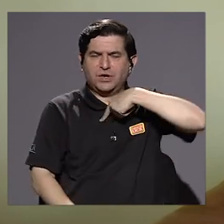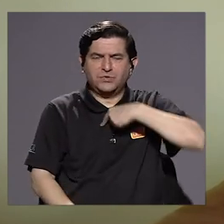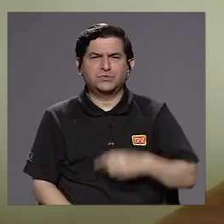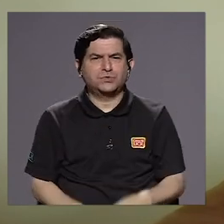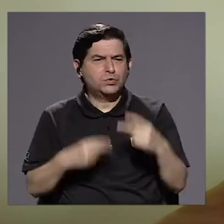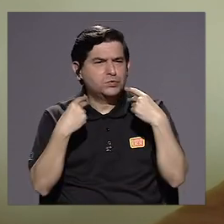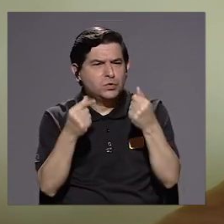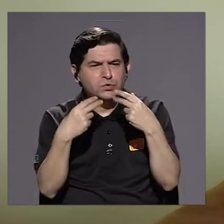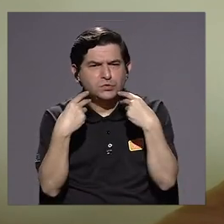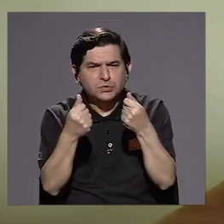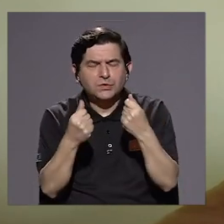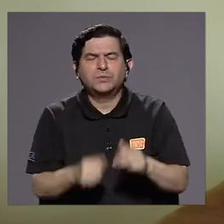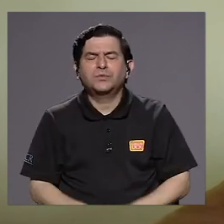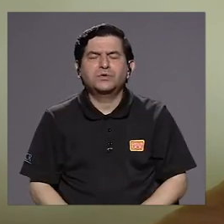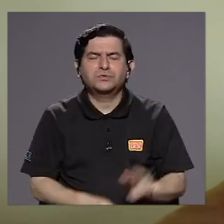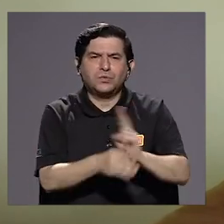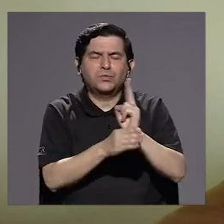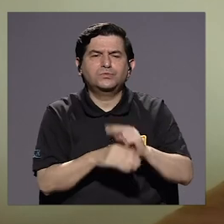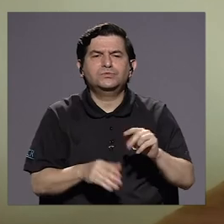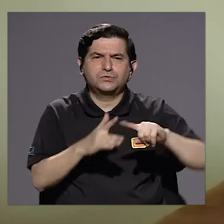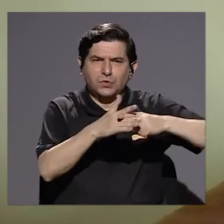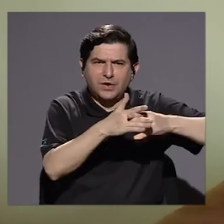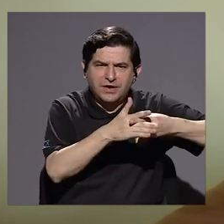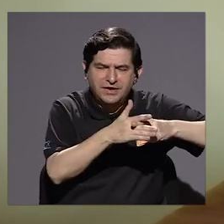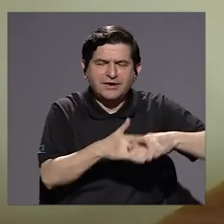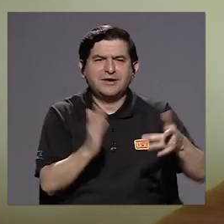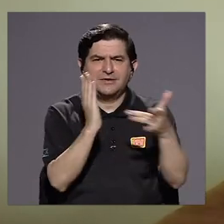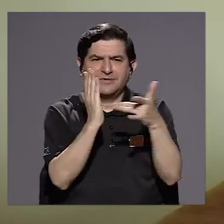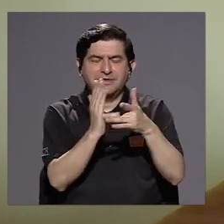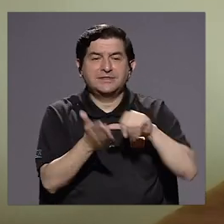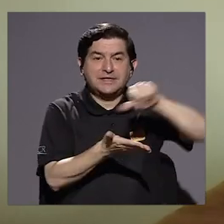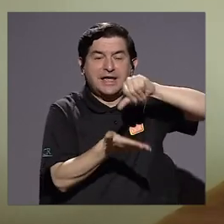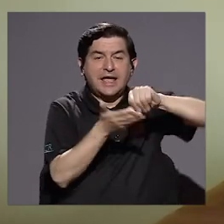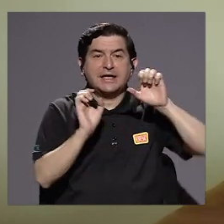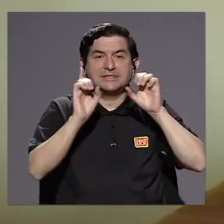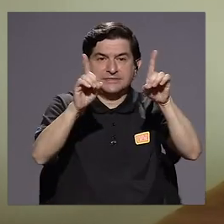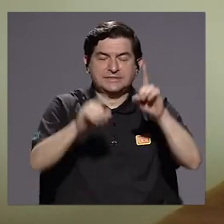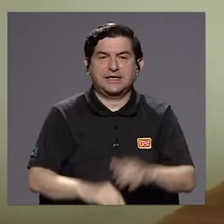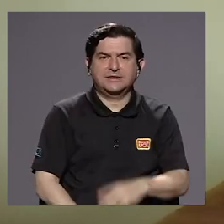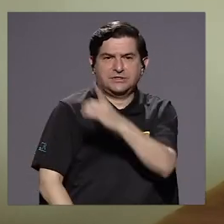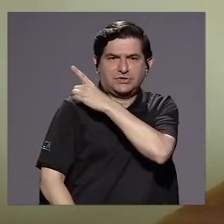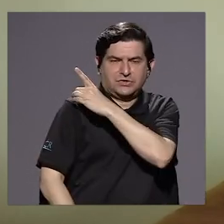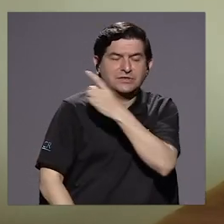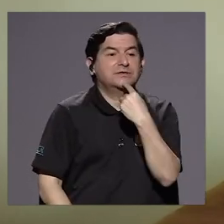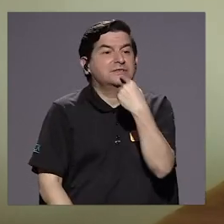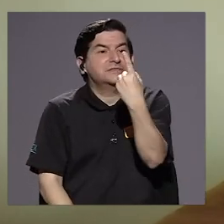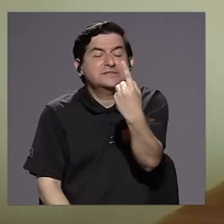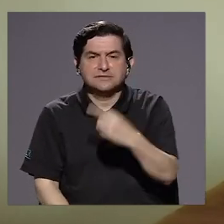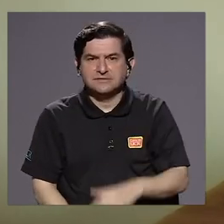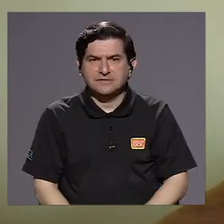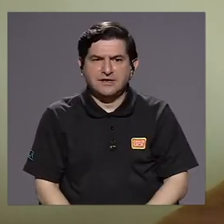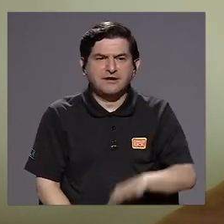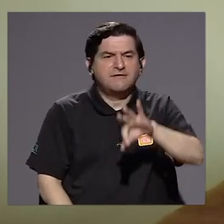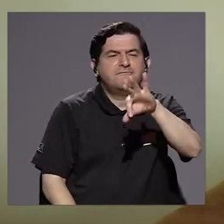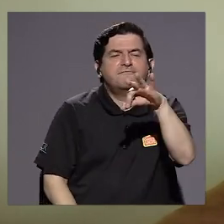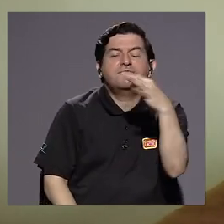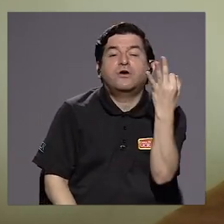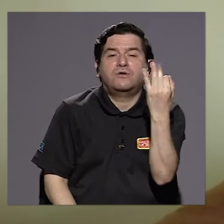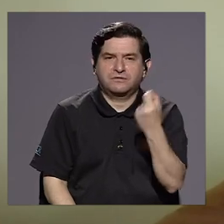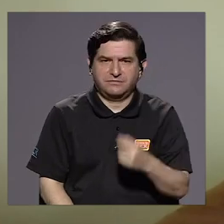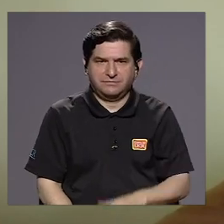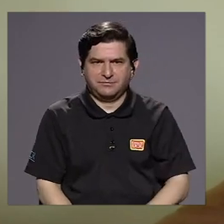la herramienta tecnológica donde los lectores de los centros educativos nos están indicando de qué manera